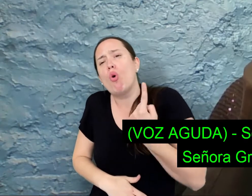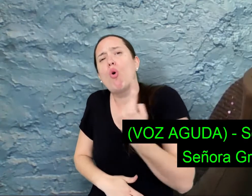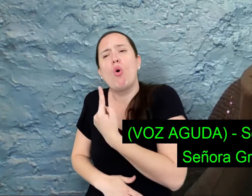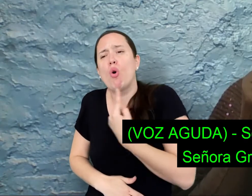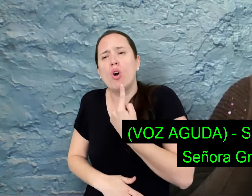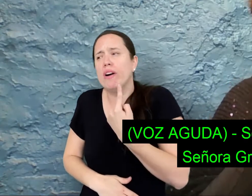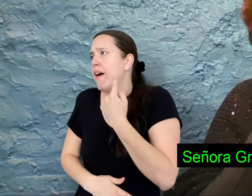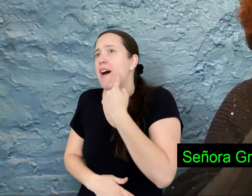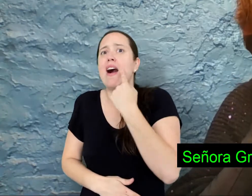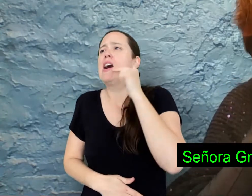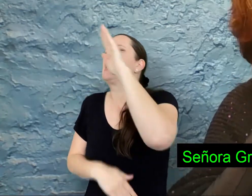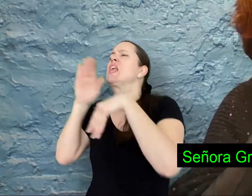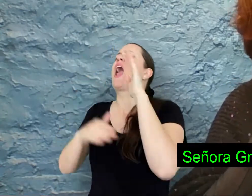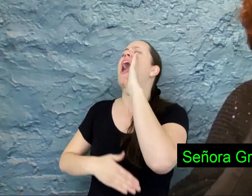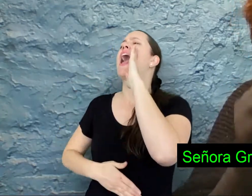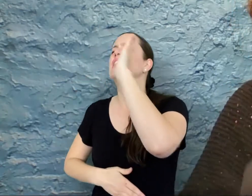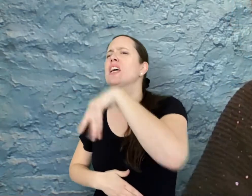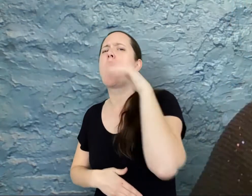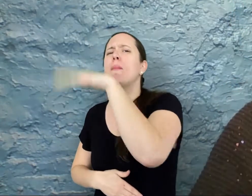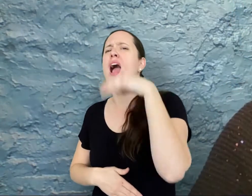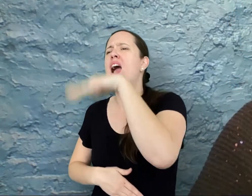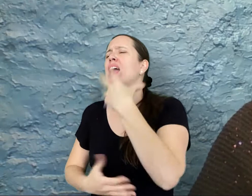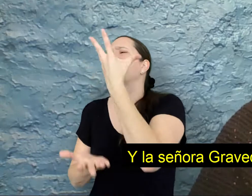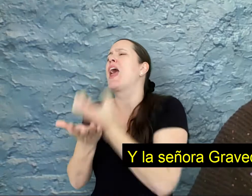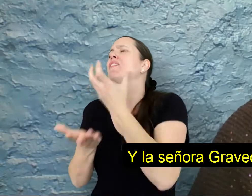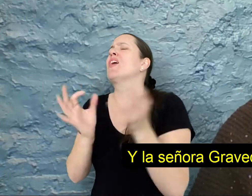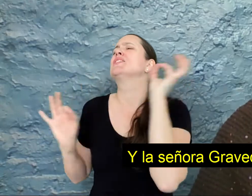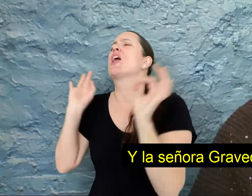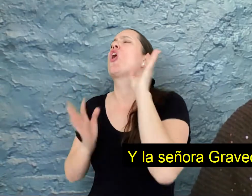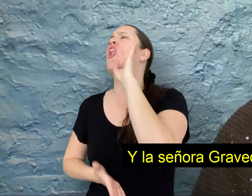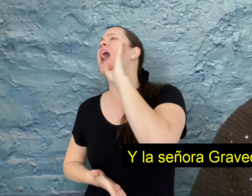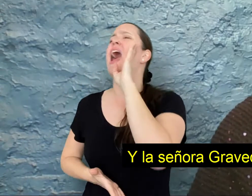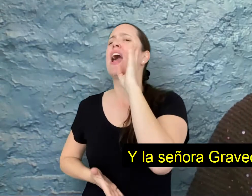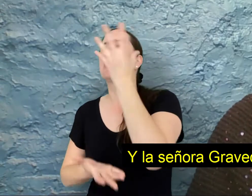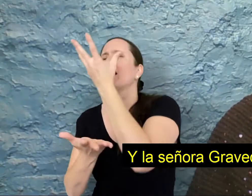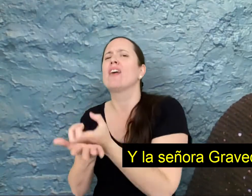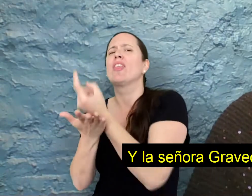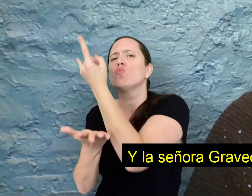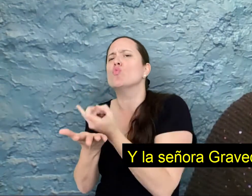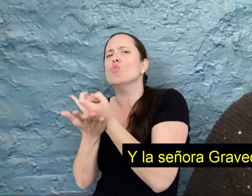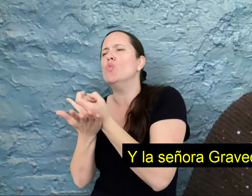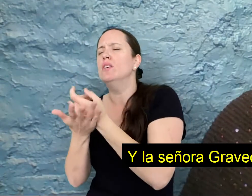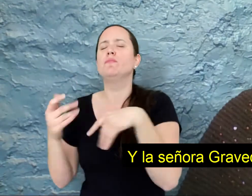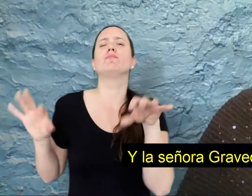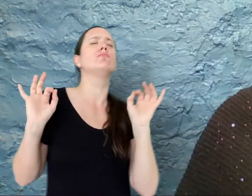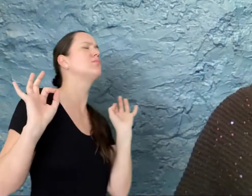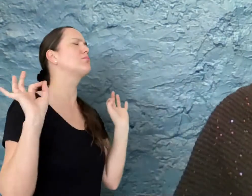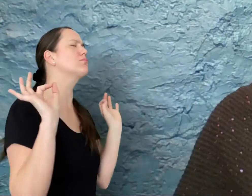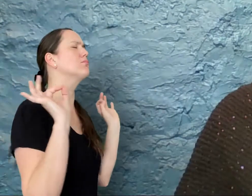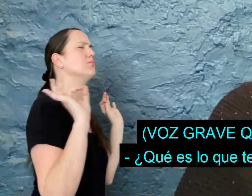Gravedad! ¡Señora Gravedad! Y la señora gravedad vino a verlo.